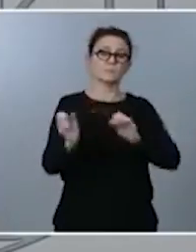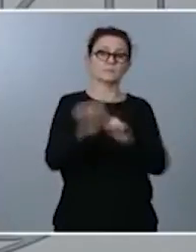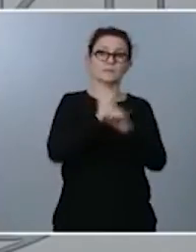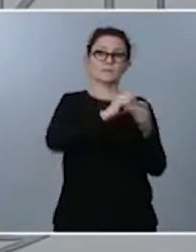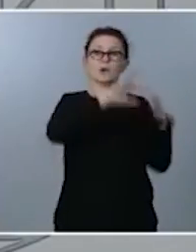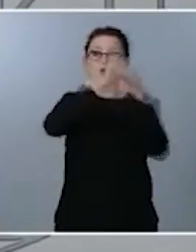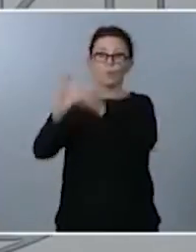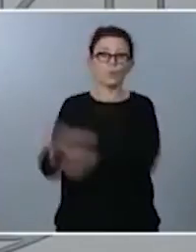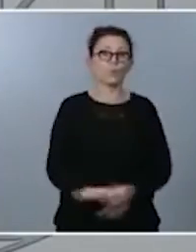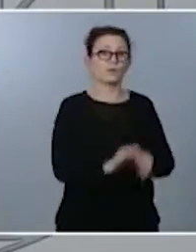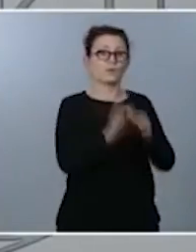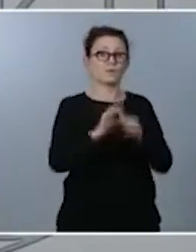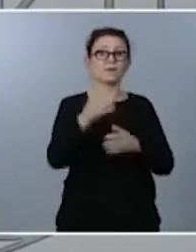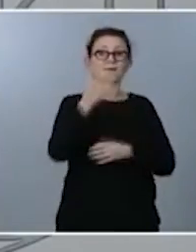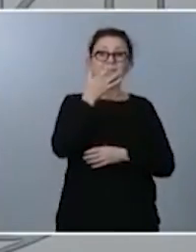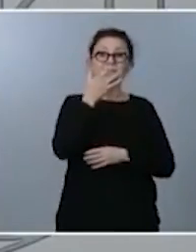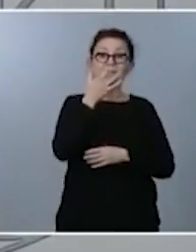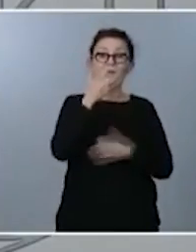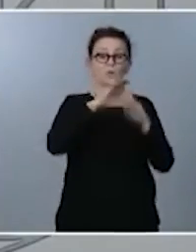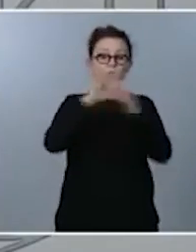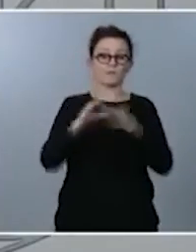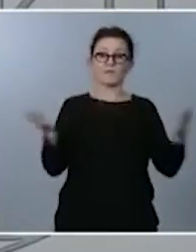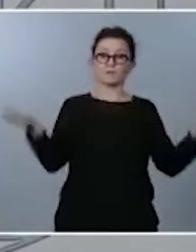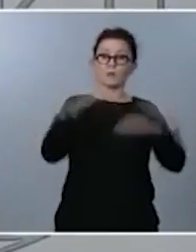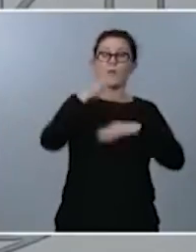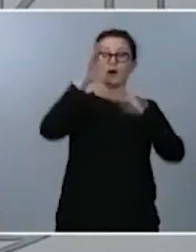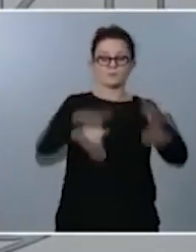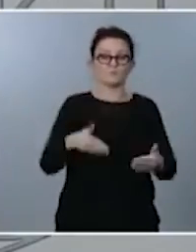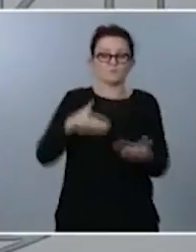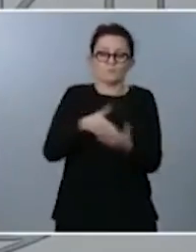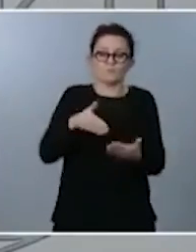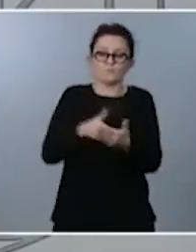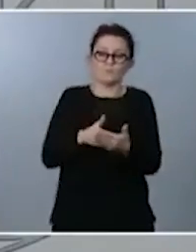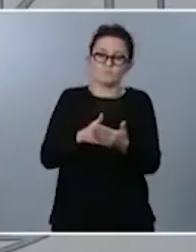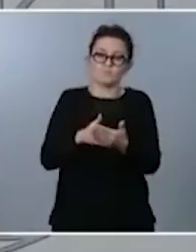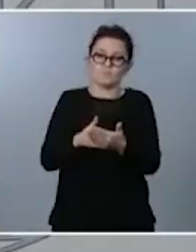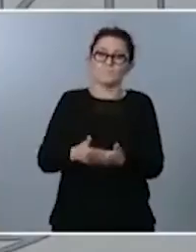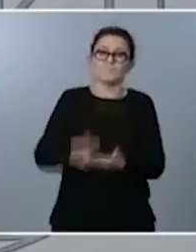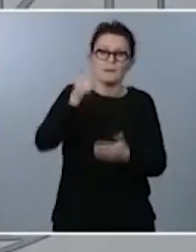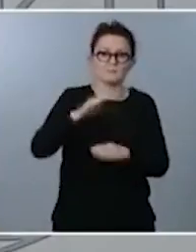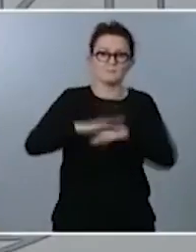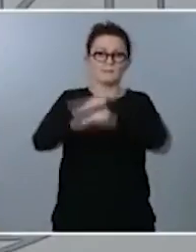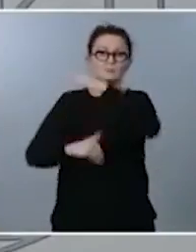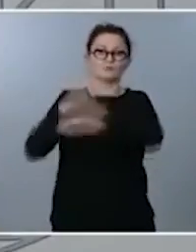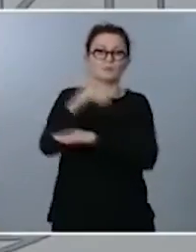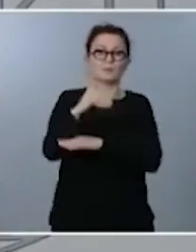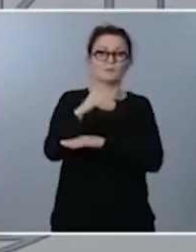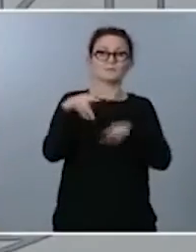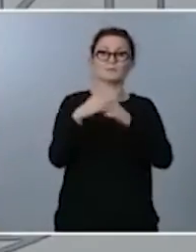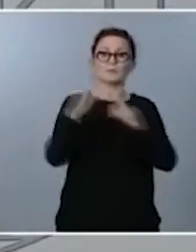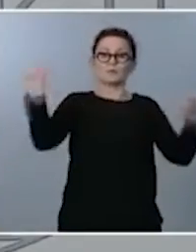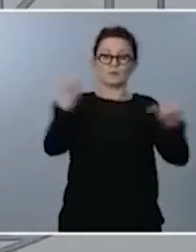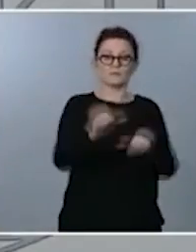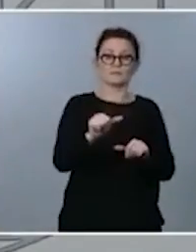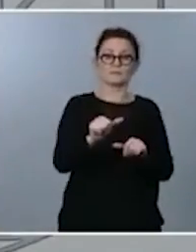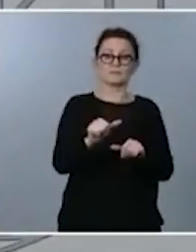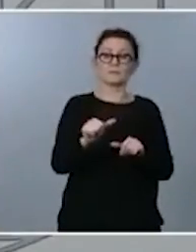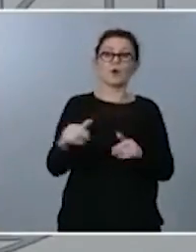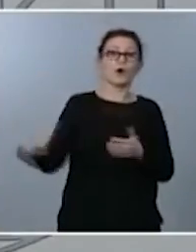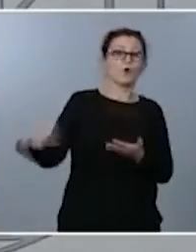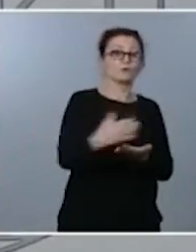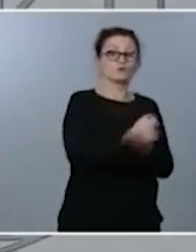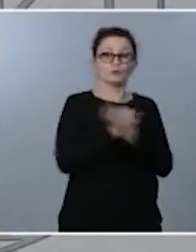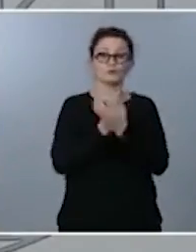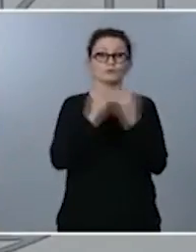sin unidad tendremos más dificultades de salir lo antes posible de esta situación de crisis así que todos somos necesarios